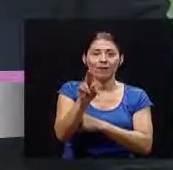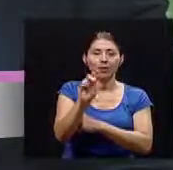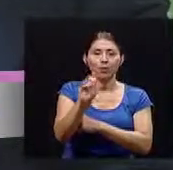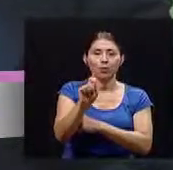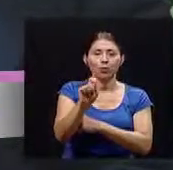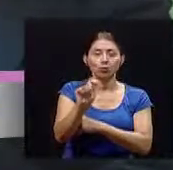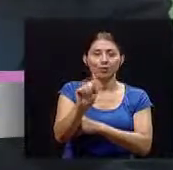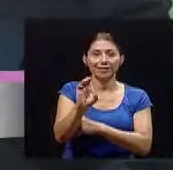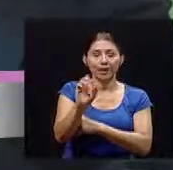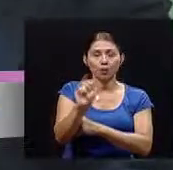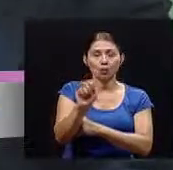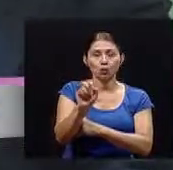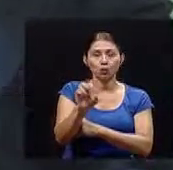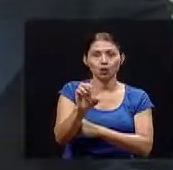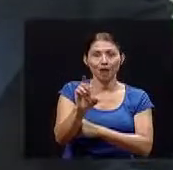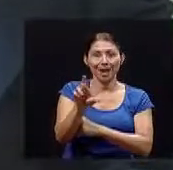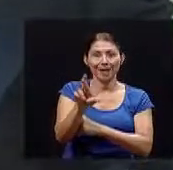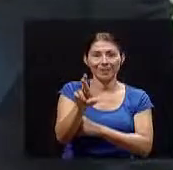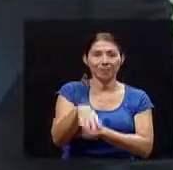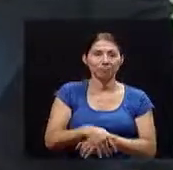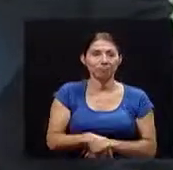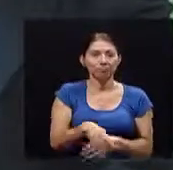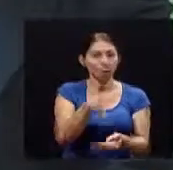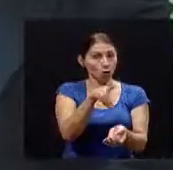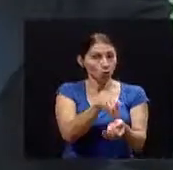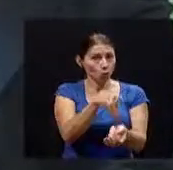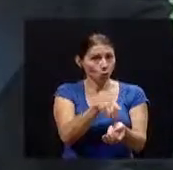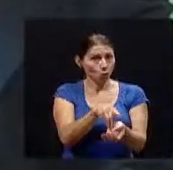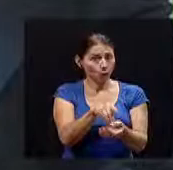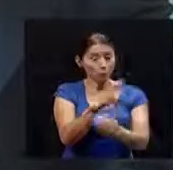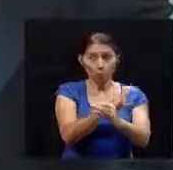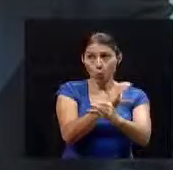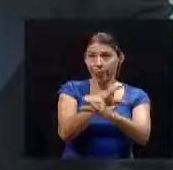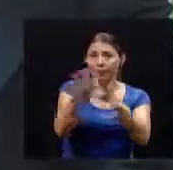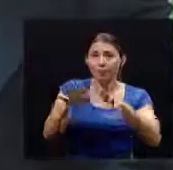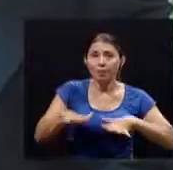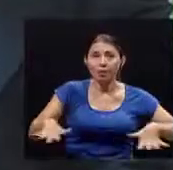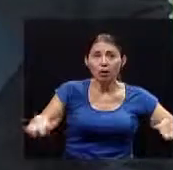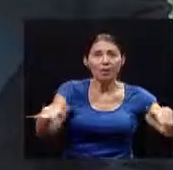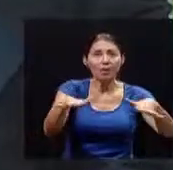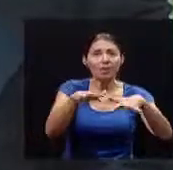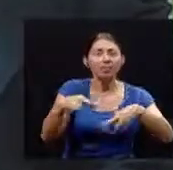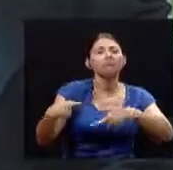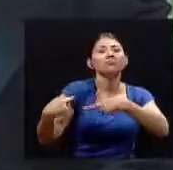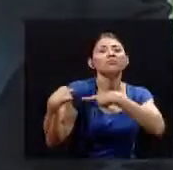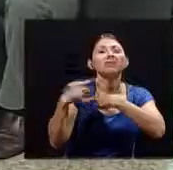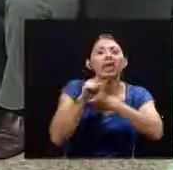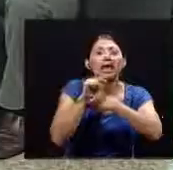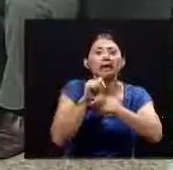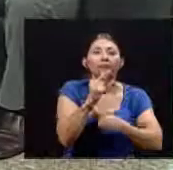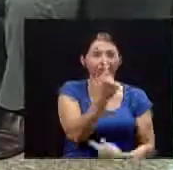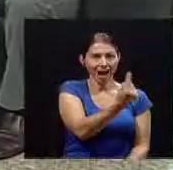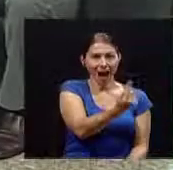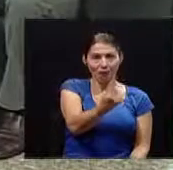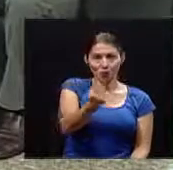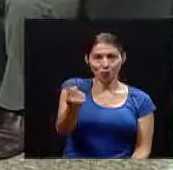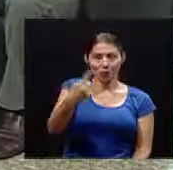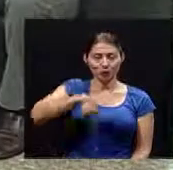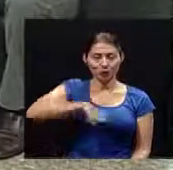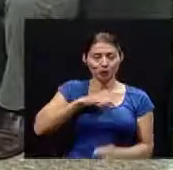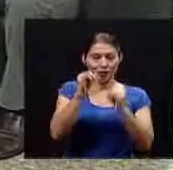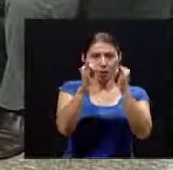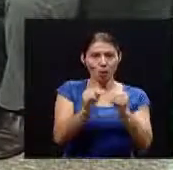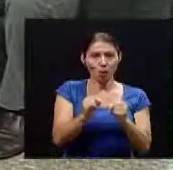.cr doctor el cuidado del medio ambiente nos toca a cada uno de nosotros de manera individual ¿hay